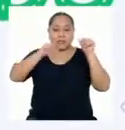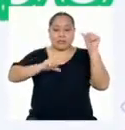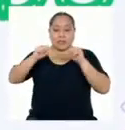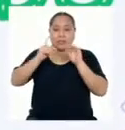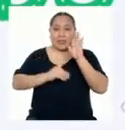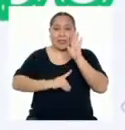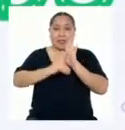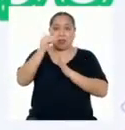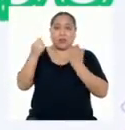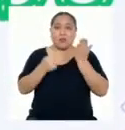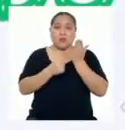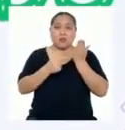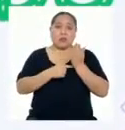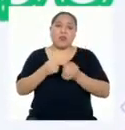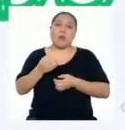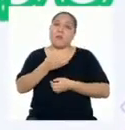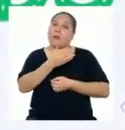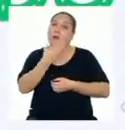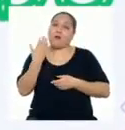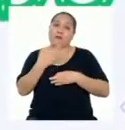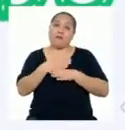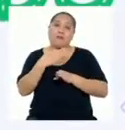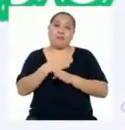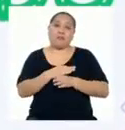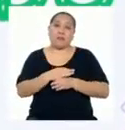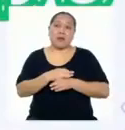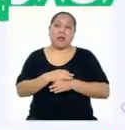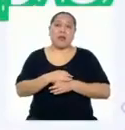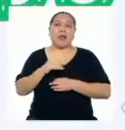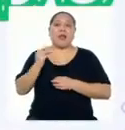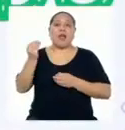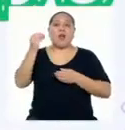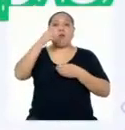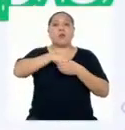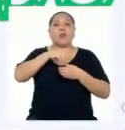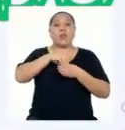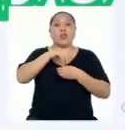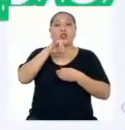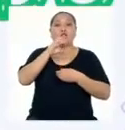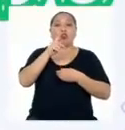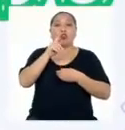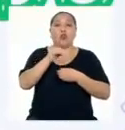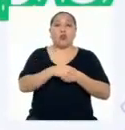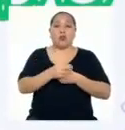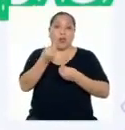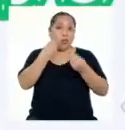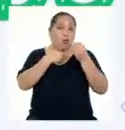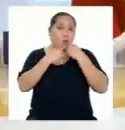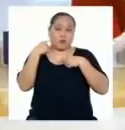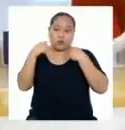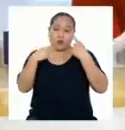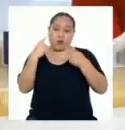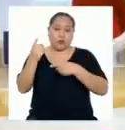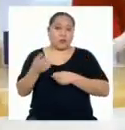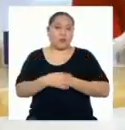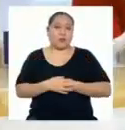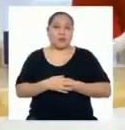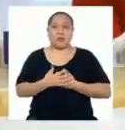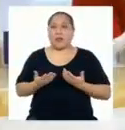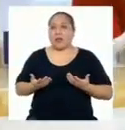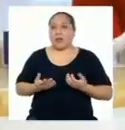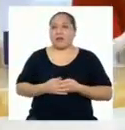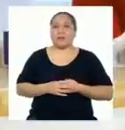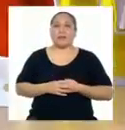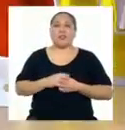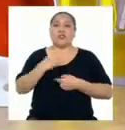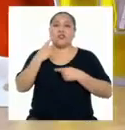tecnológico, encontraron que la mejor forma es agregarle yodo a un alimento que consumamos diariamente. Entonces,